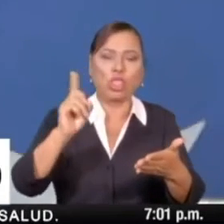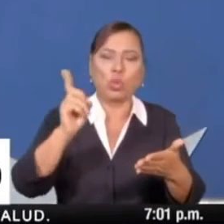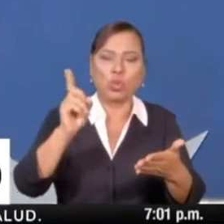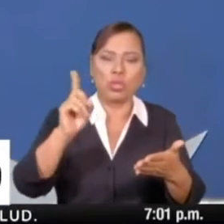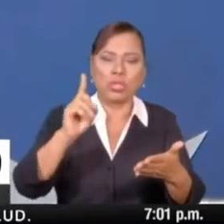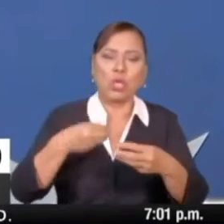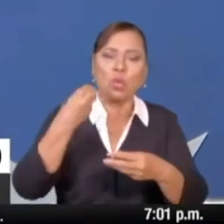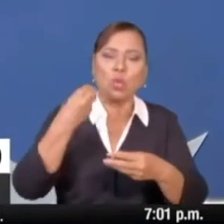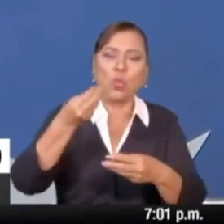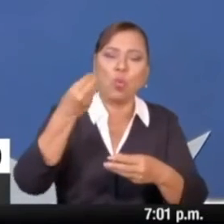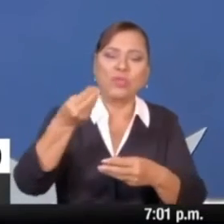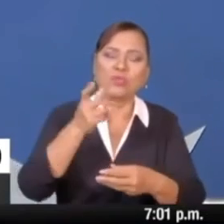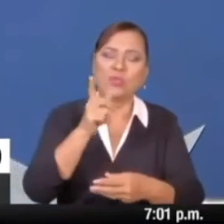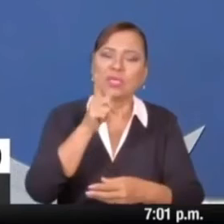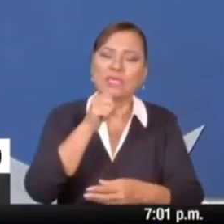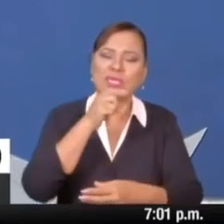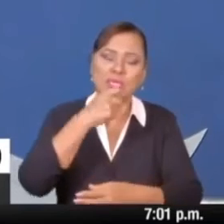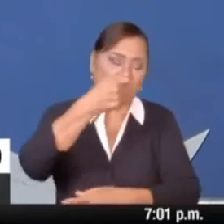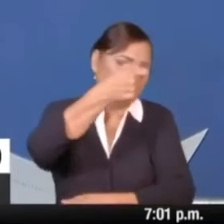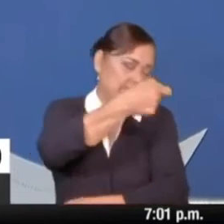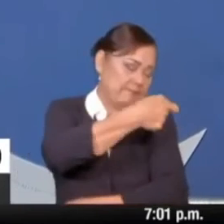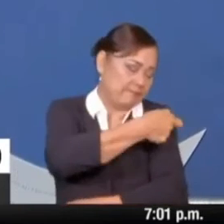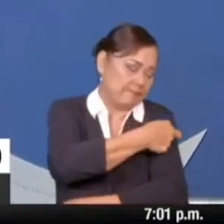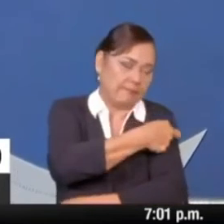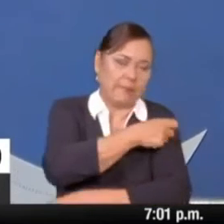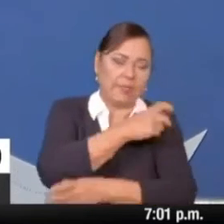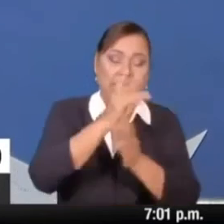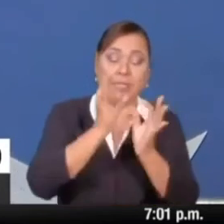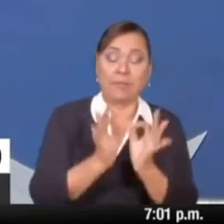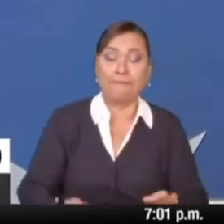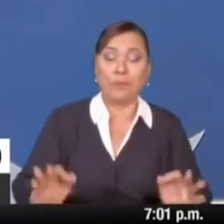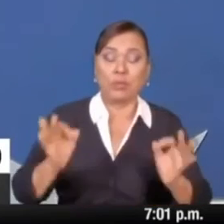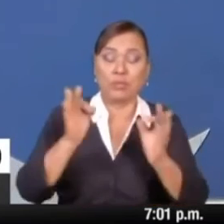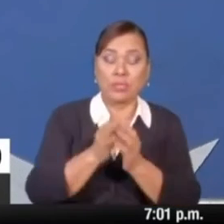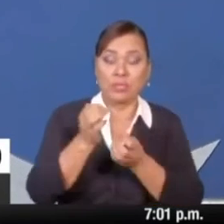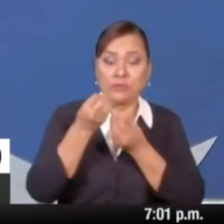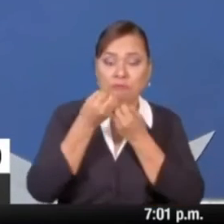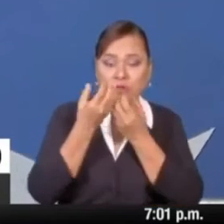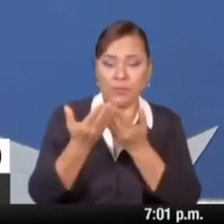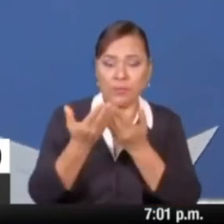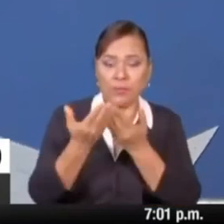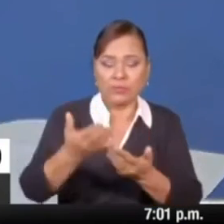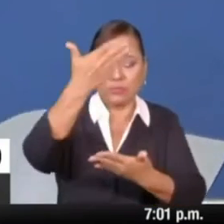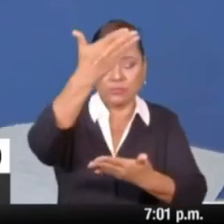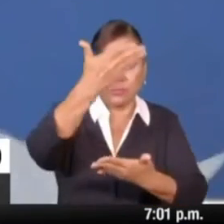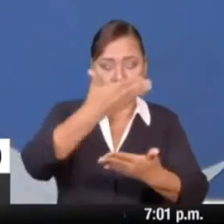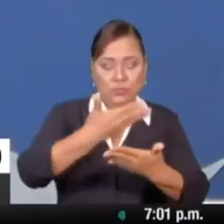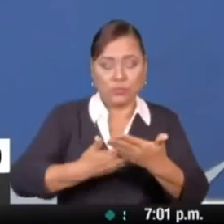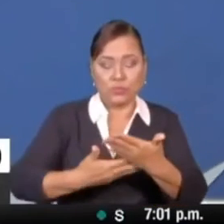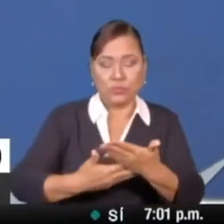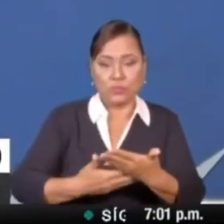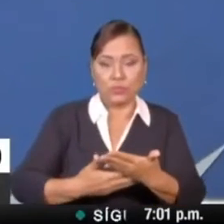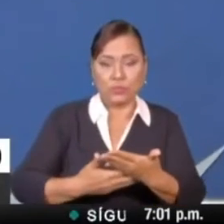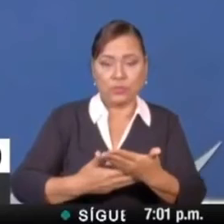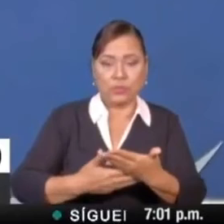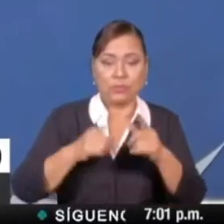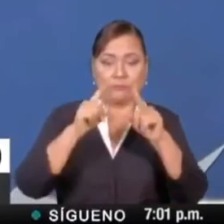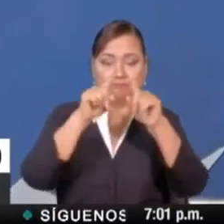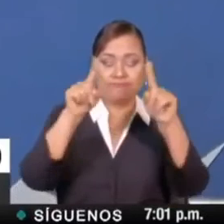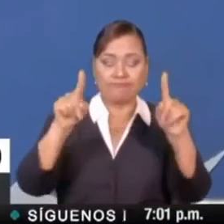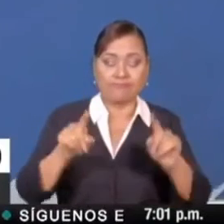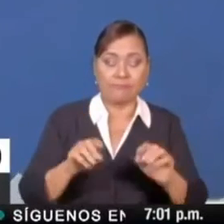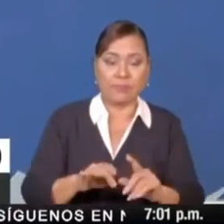aplicó la dosis. Información que también quedará registrada en una base de datos. Con el apoyo de la